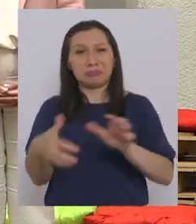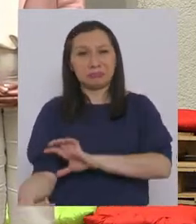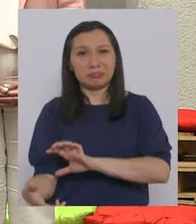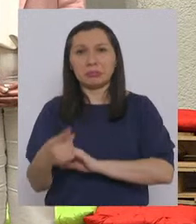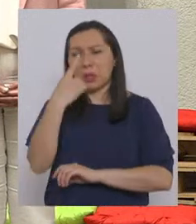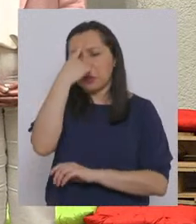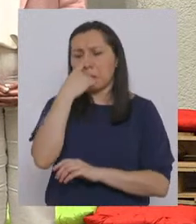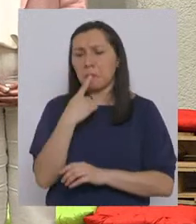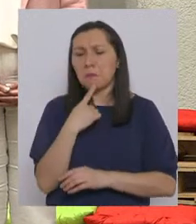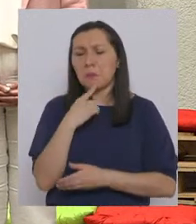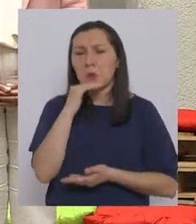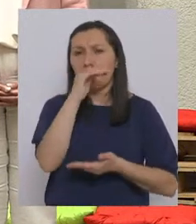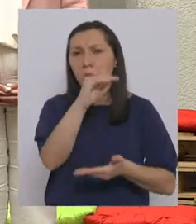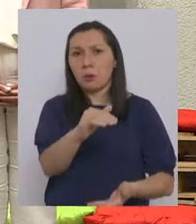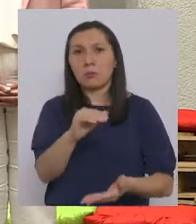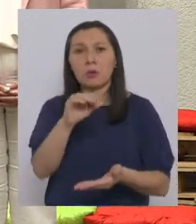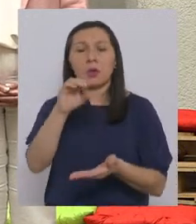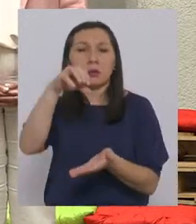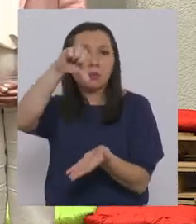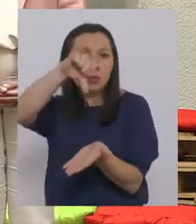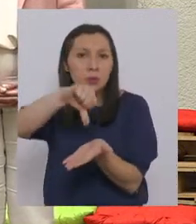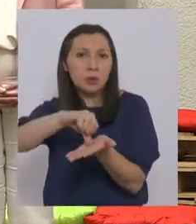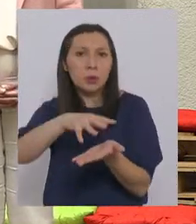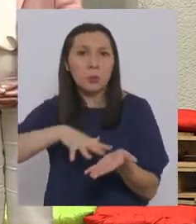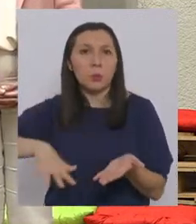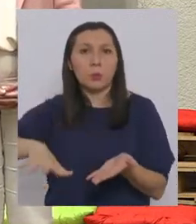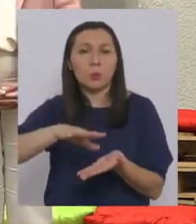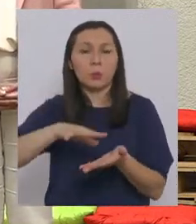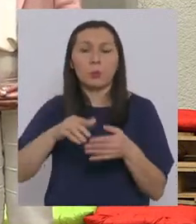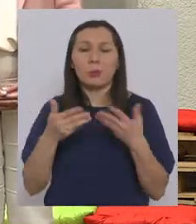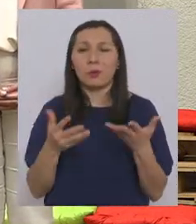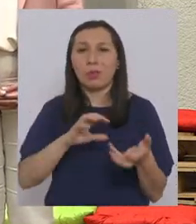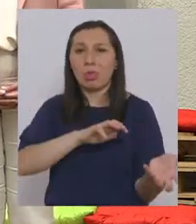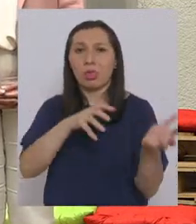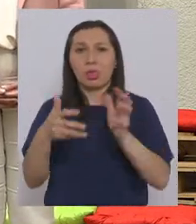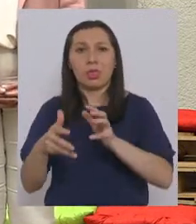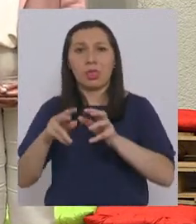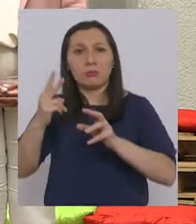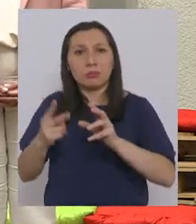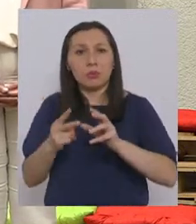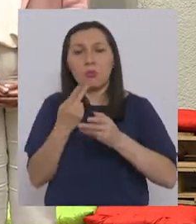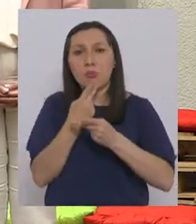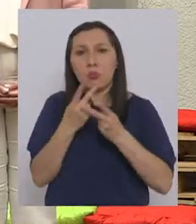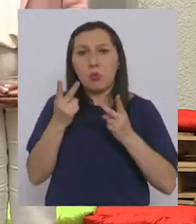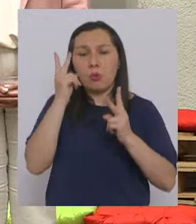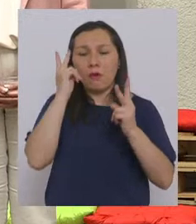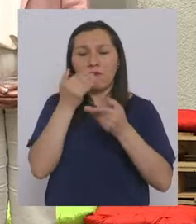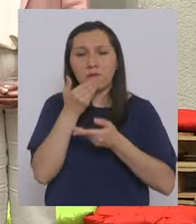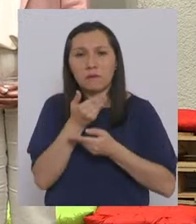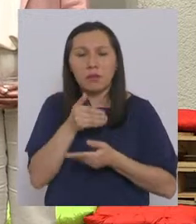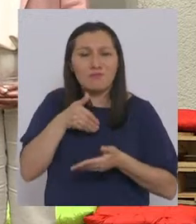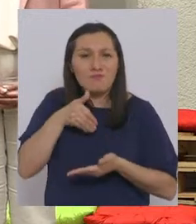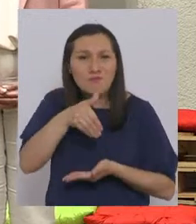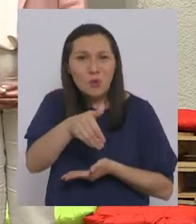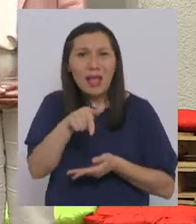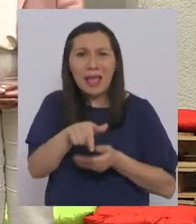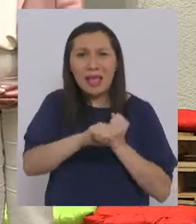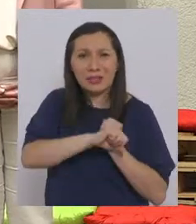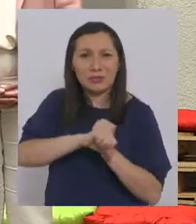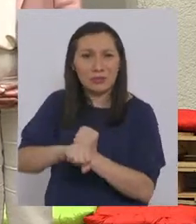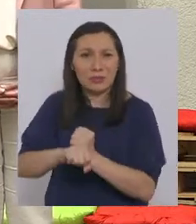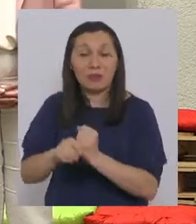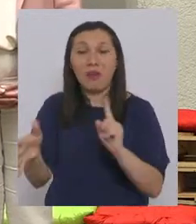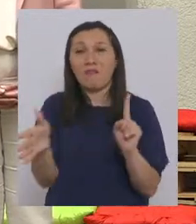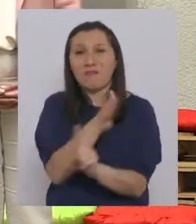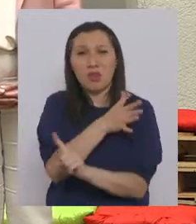nuestros monumentos la destrucción de nuestros centros de las ciudades la destrucción del mobiliario público de los buses eso es lo que tenemos que combatir la